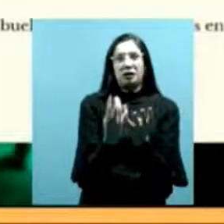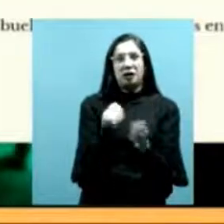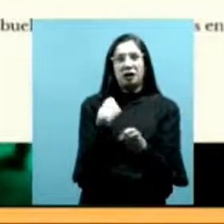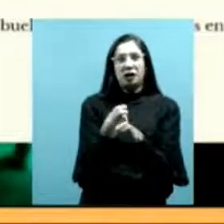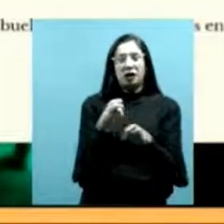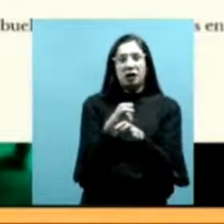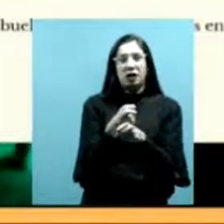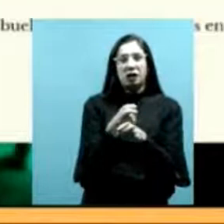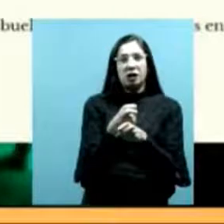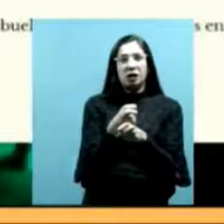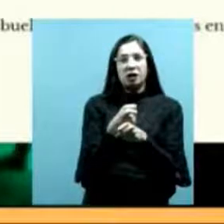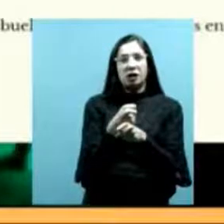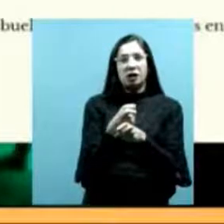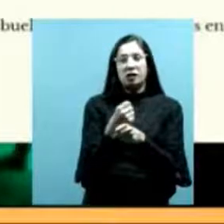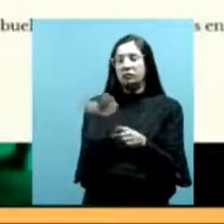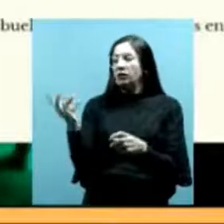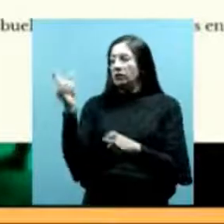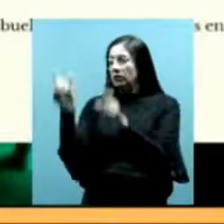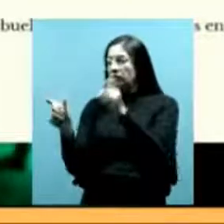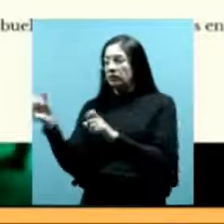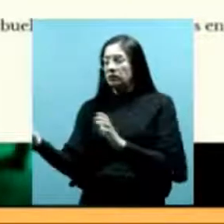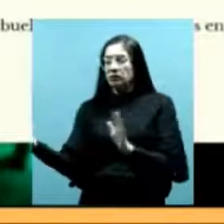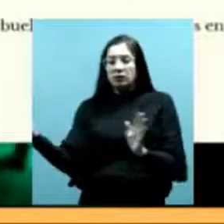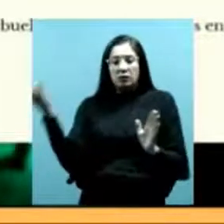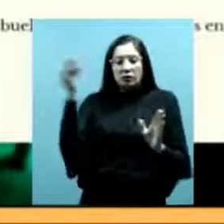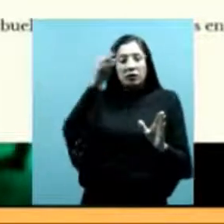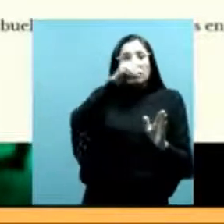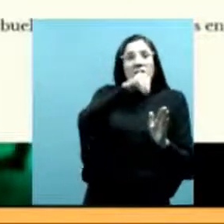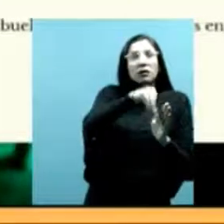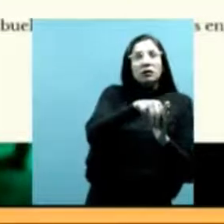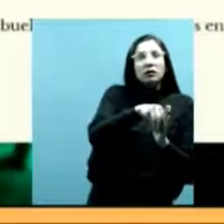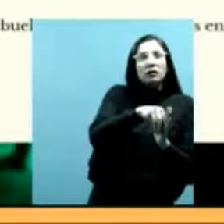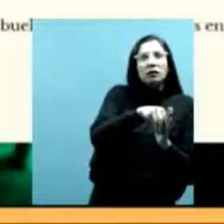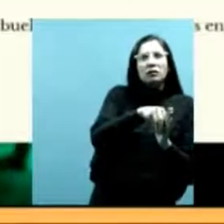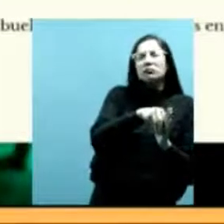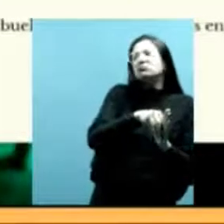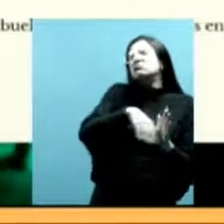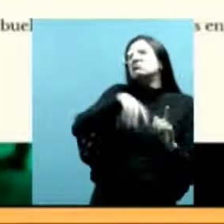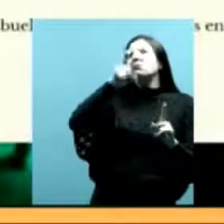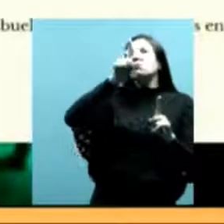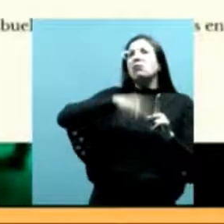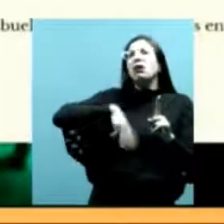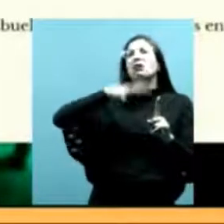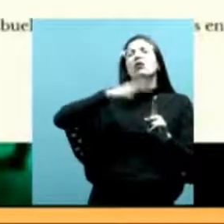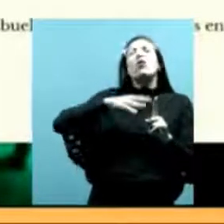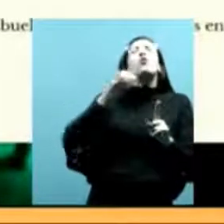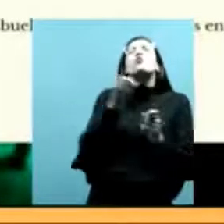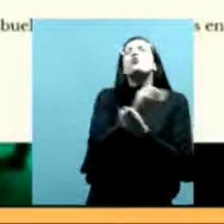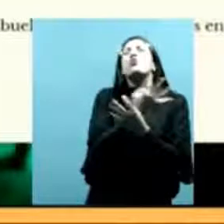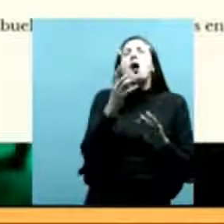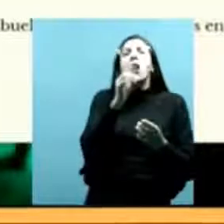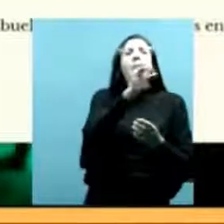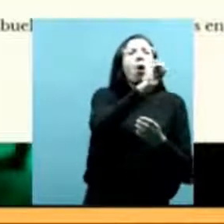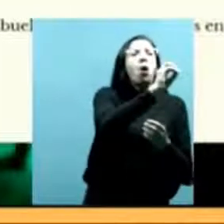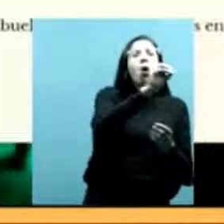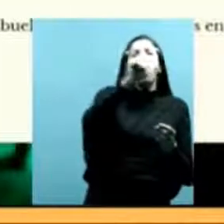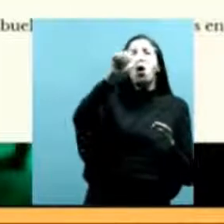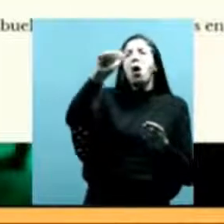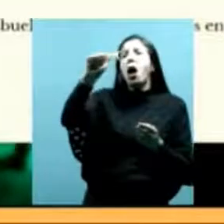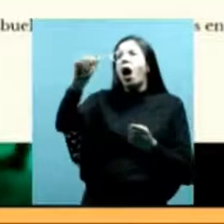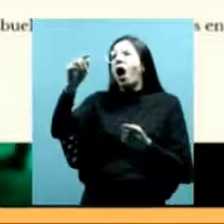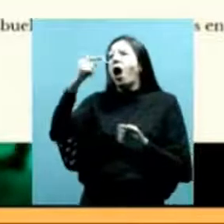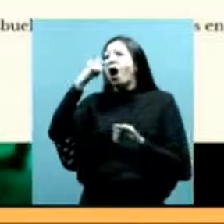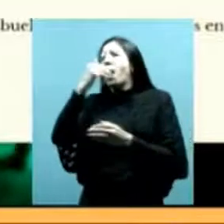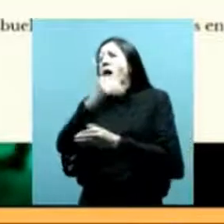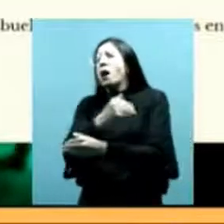a todos para adentro dice que estuvieron no sé cuántos meses todos todos mujeres hombres un corralón de hombres